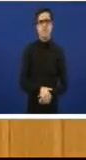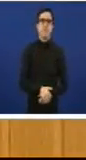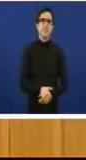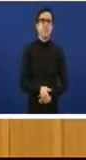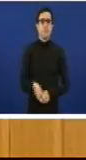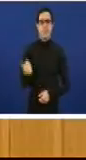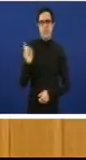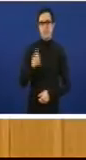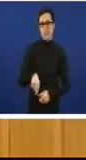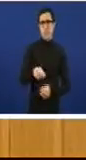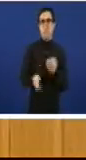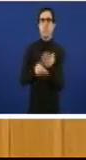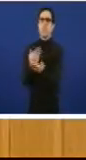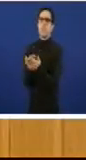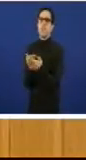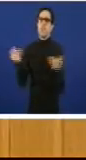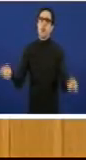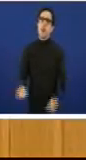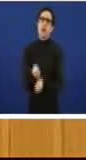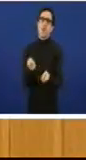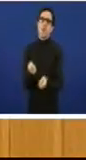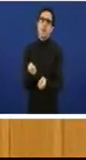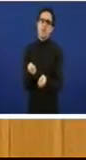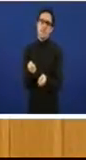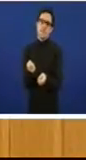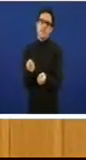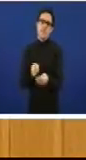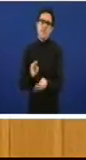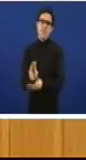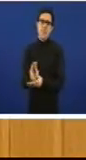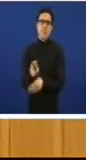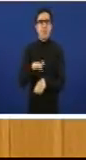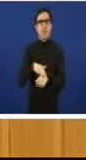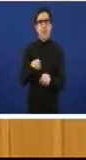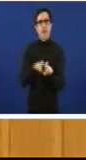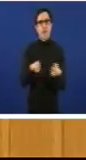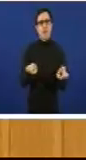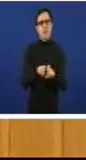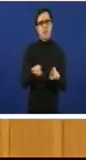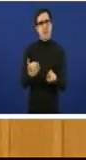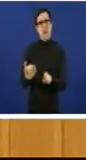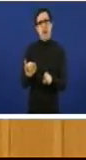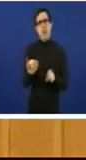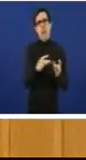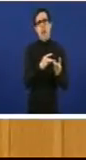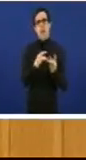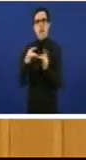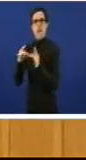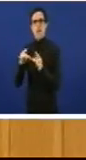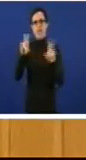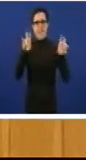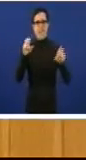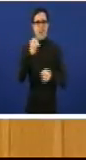de financiación para aquelas empresas que teñen unha capacidad de tratora e decir que son referentes en canto a actividade